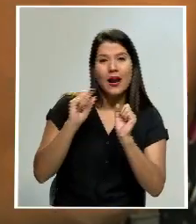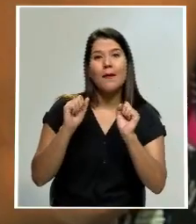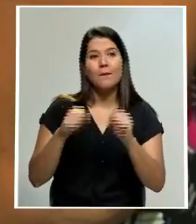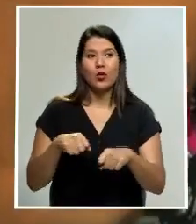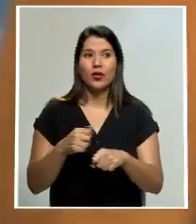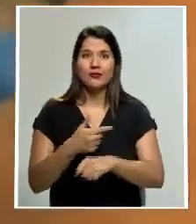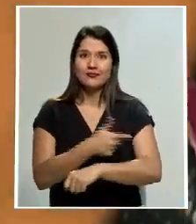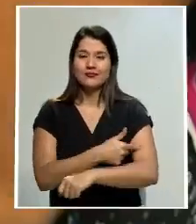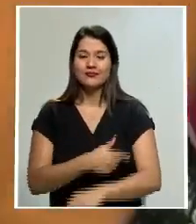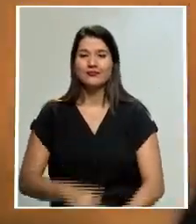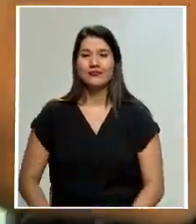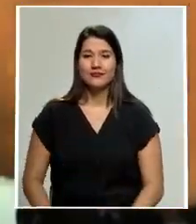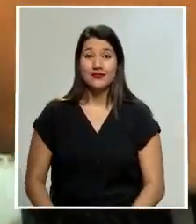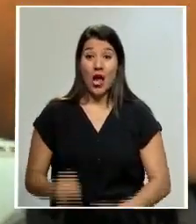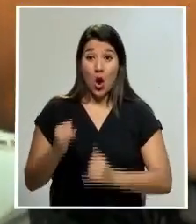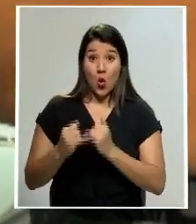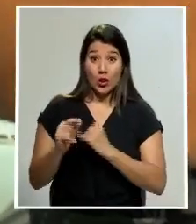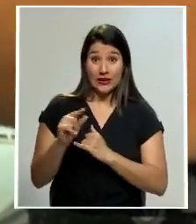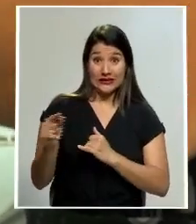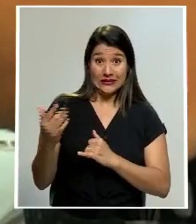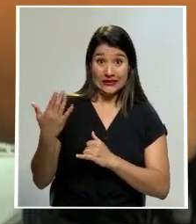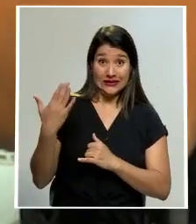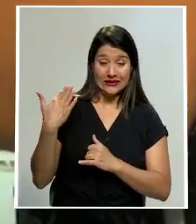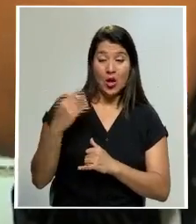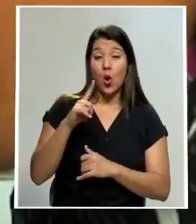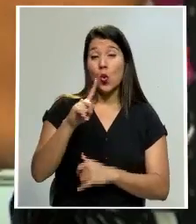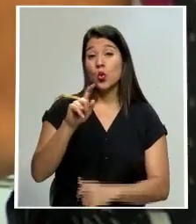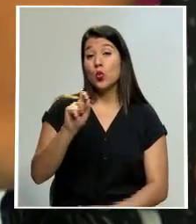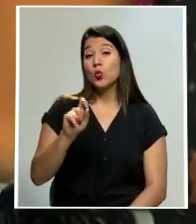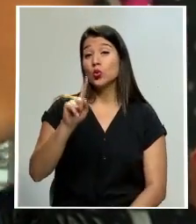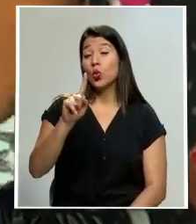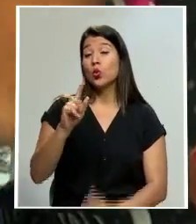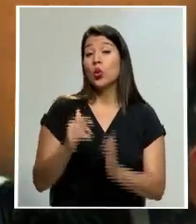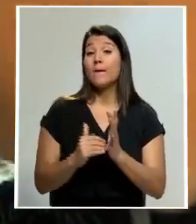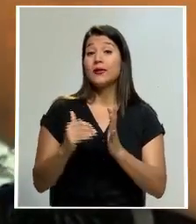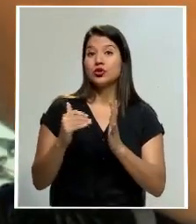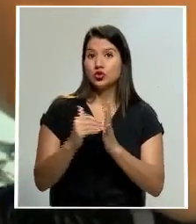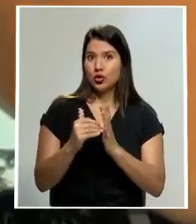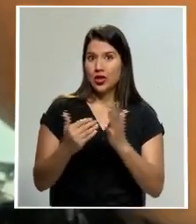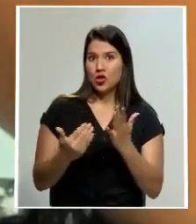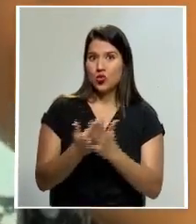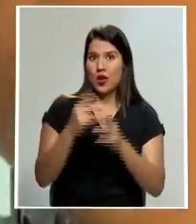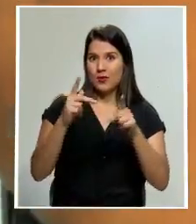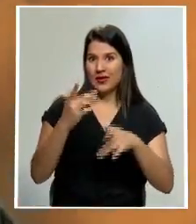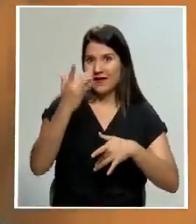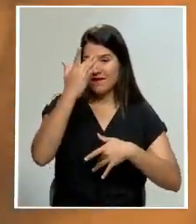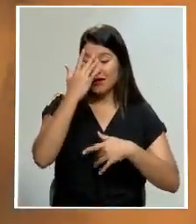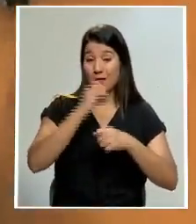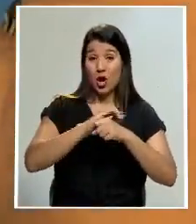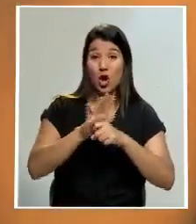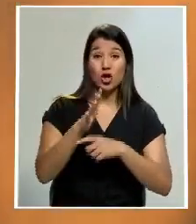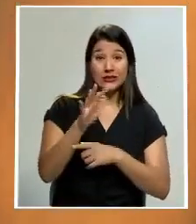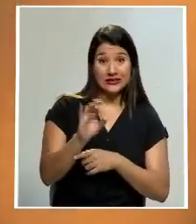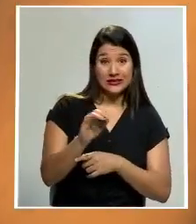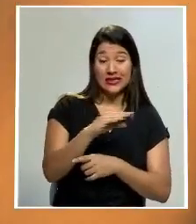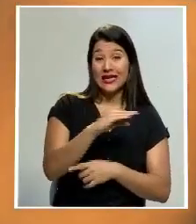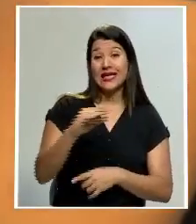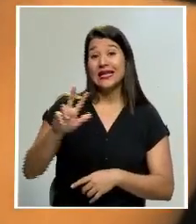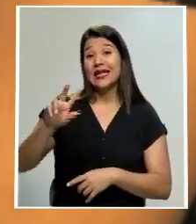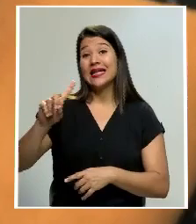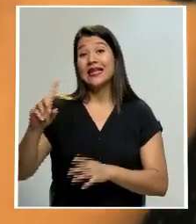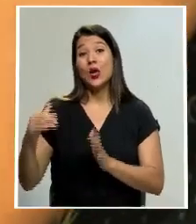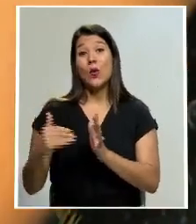en la última semana se registraron más de 1.1 millones de nuevos casos de COVID-19 y 31.000